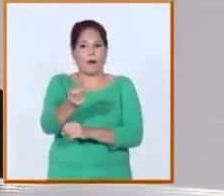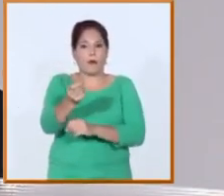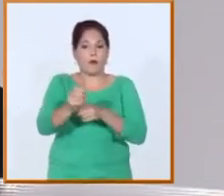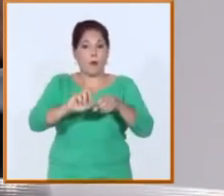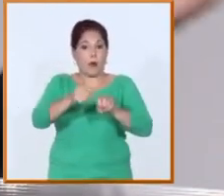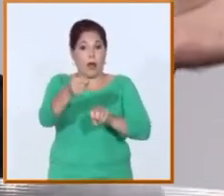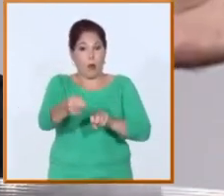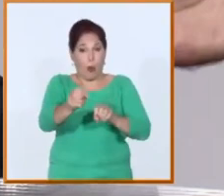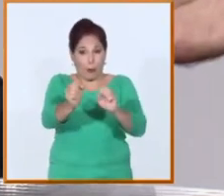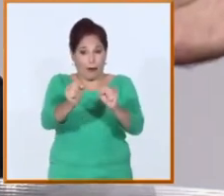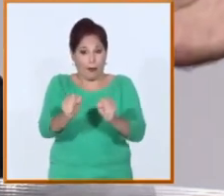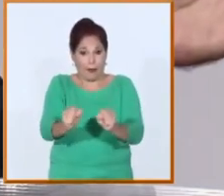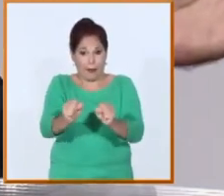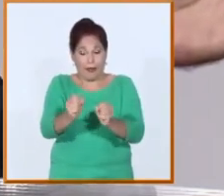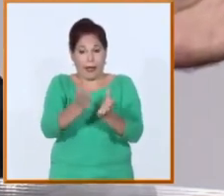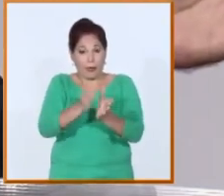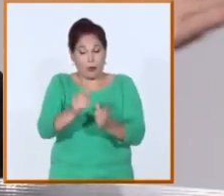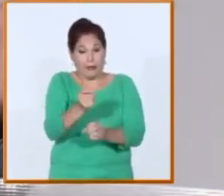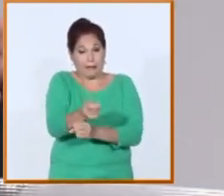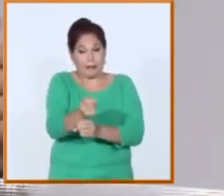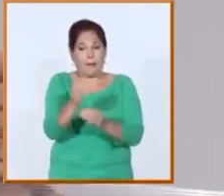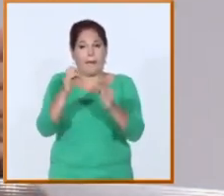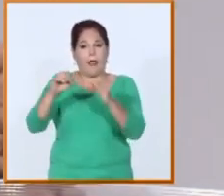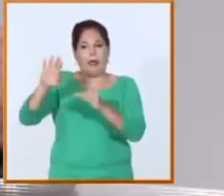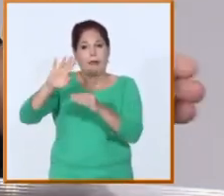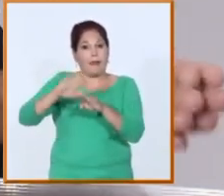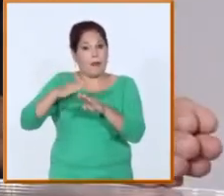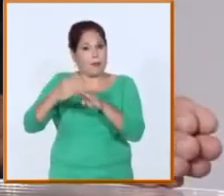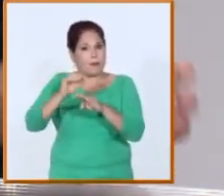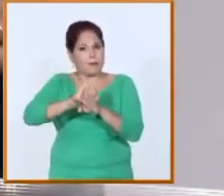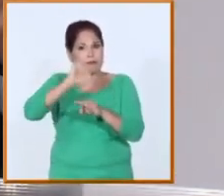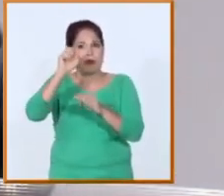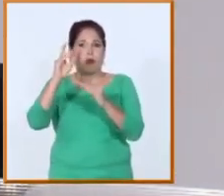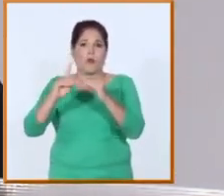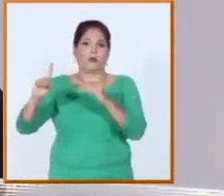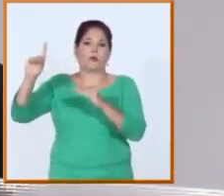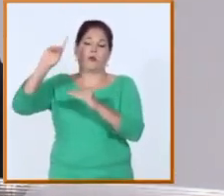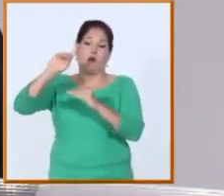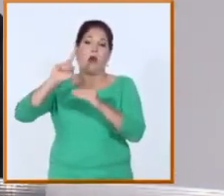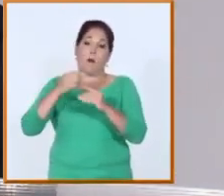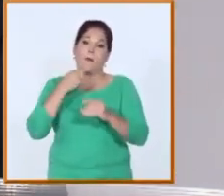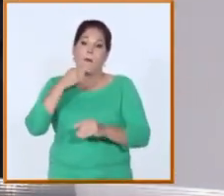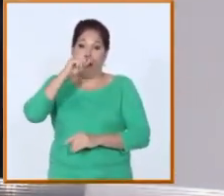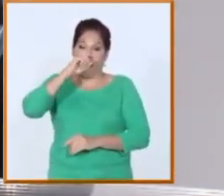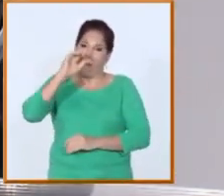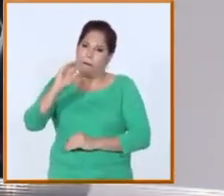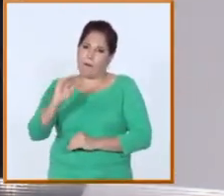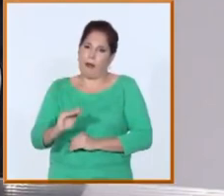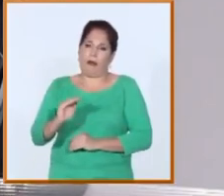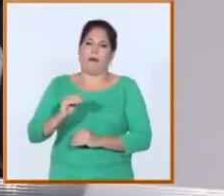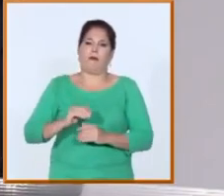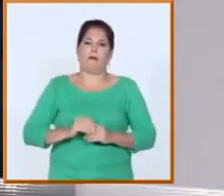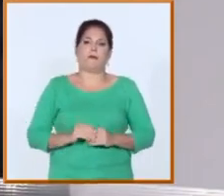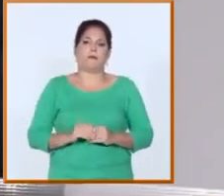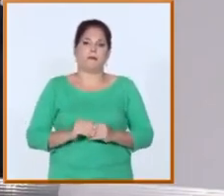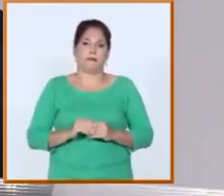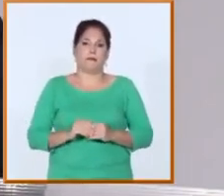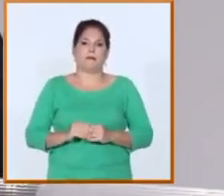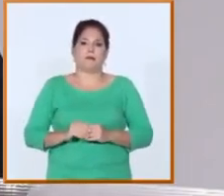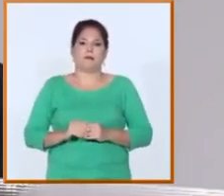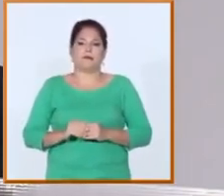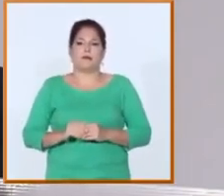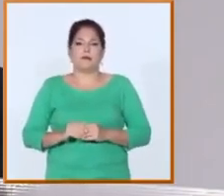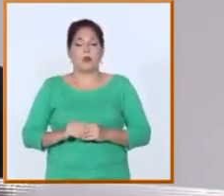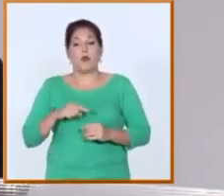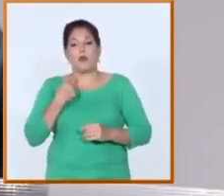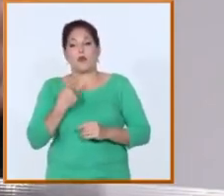varios años ya y nosotros nos sentimos comprometidos con eso y para que cada vez más jóvenes lleguen a la formación de posgrado hay algunas